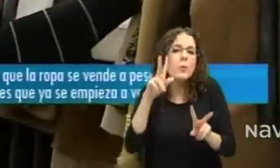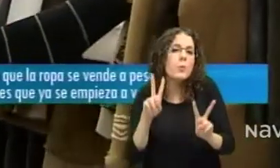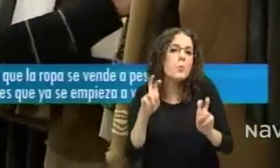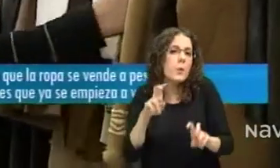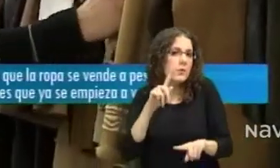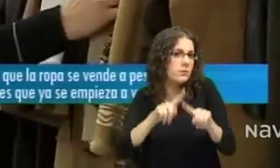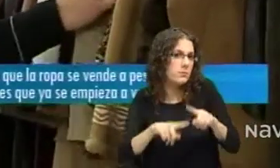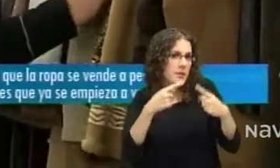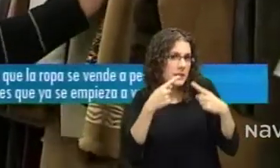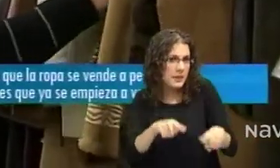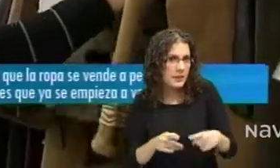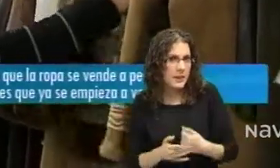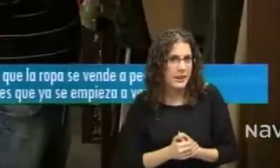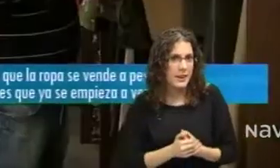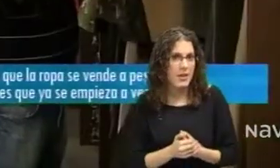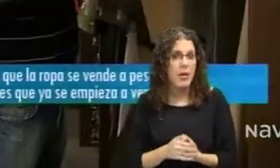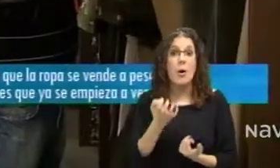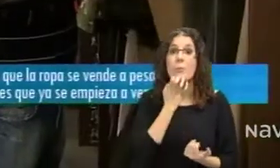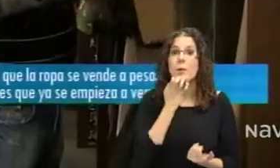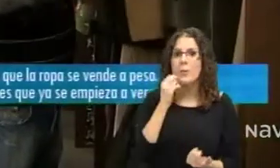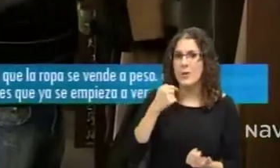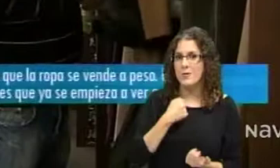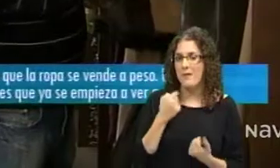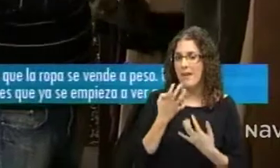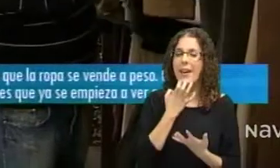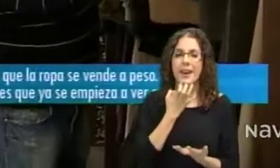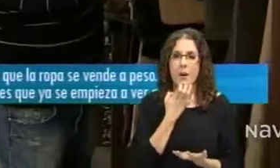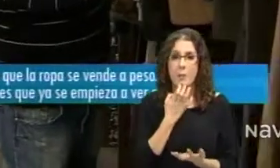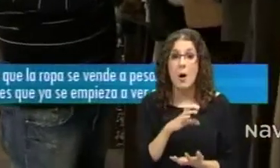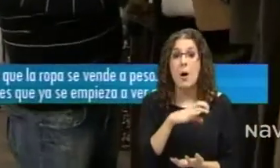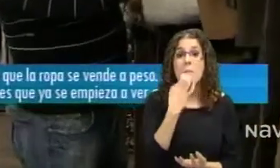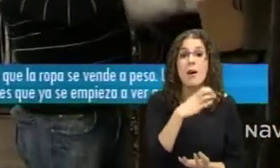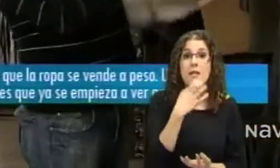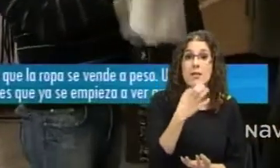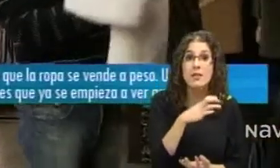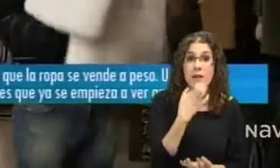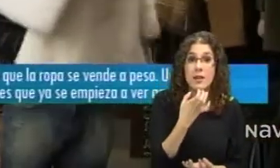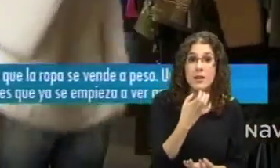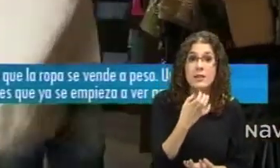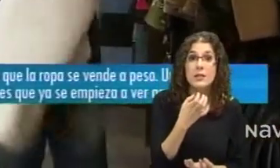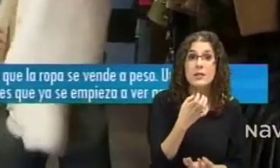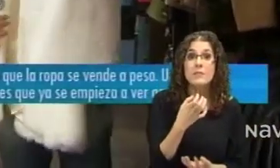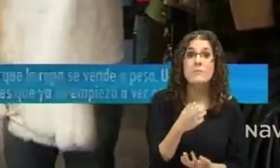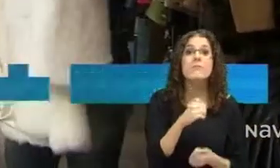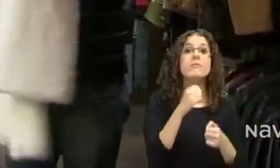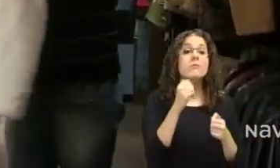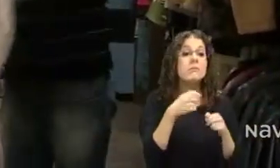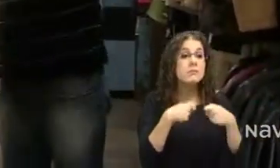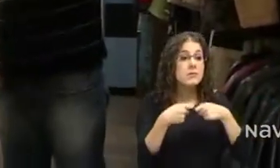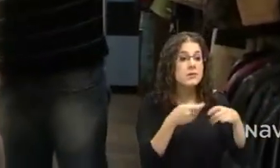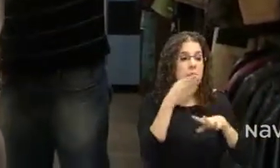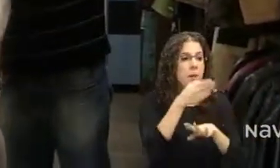sobre todo aquí porque yo pongo el ejemplo de unas manzanas. Cuando bien vas a la frutería, ¿por qué? Porque la gente te dice, oye, ¿tengo